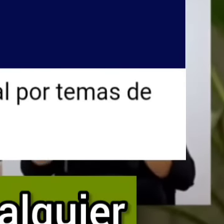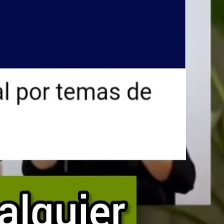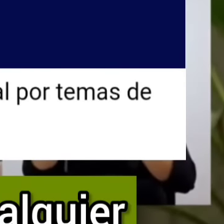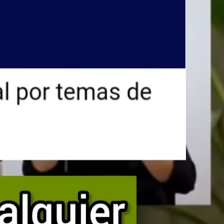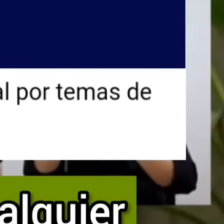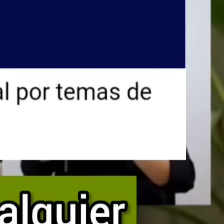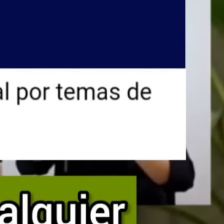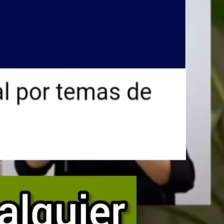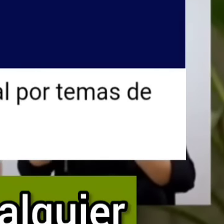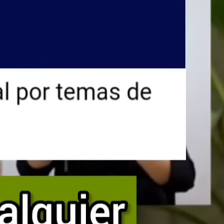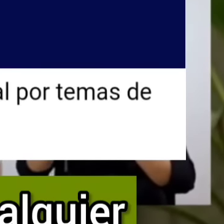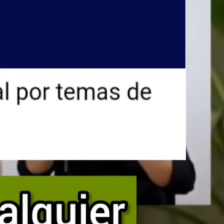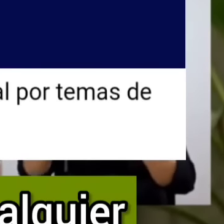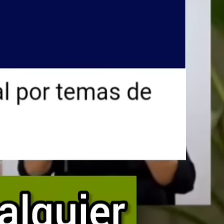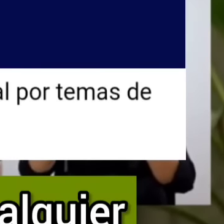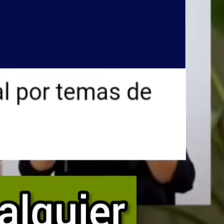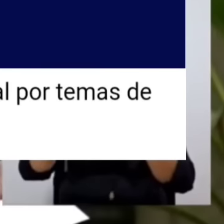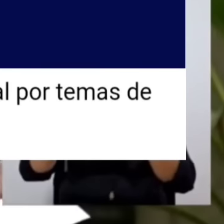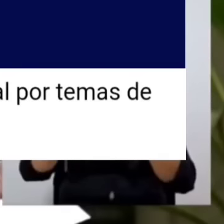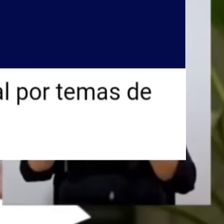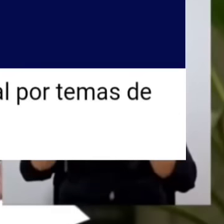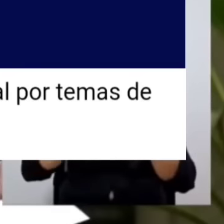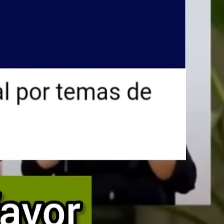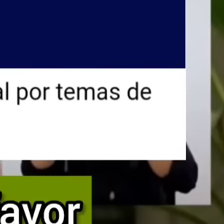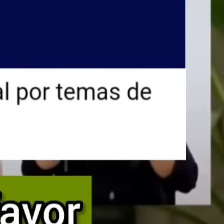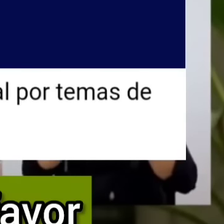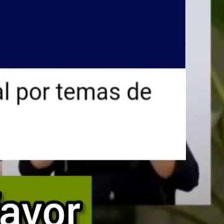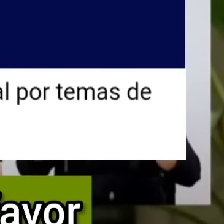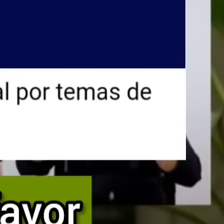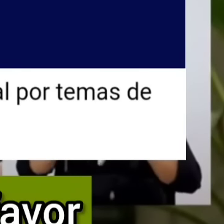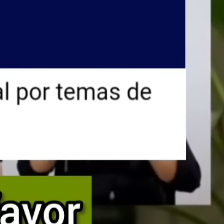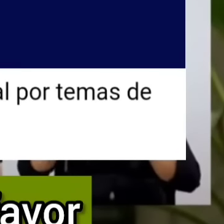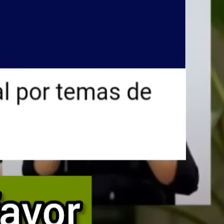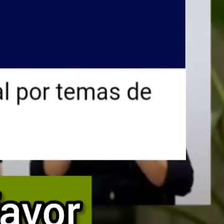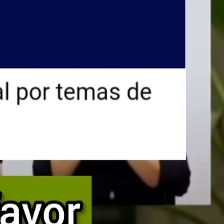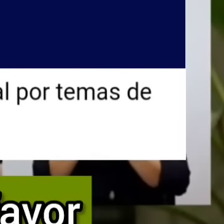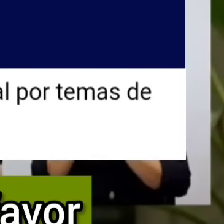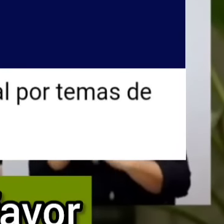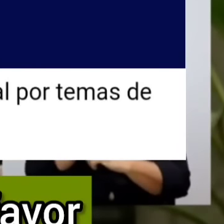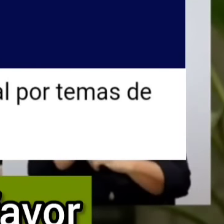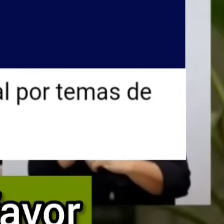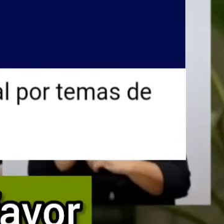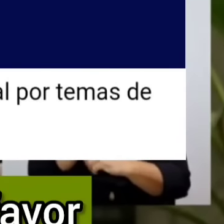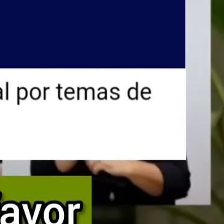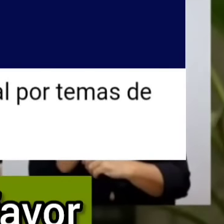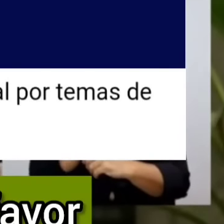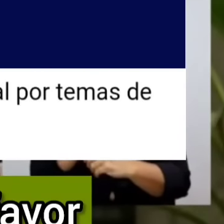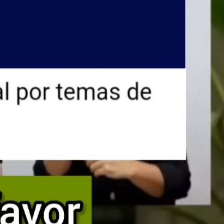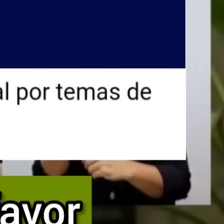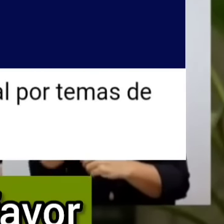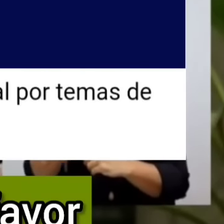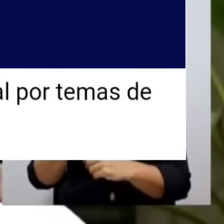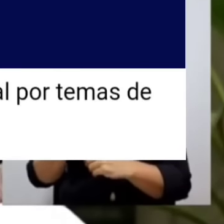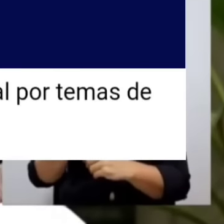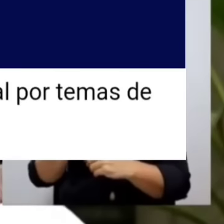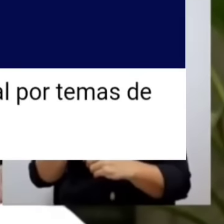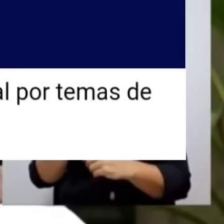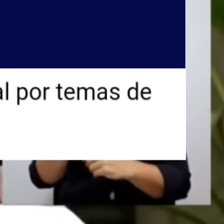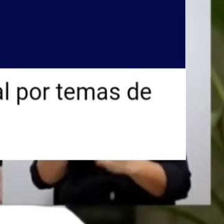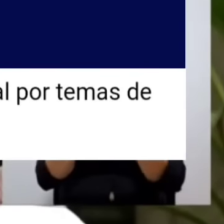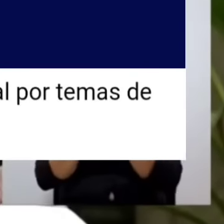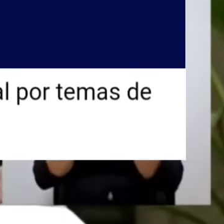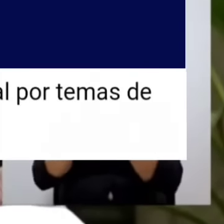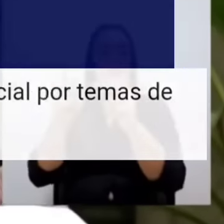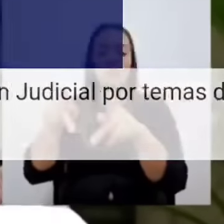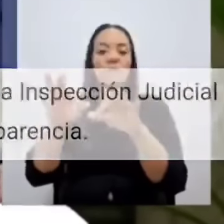nombramientos a cualquier y o cualquier otro beneficio personal a favor de sus